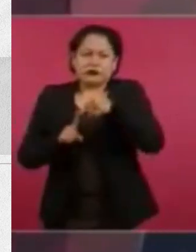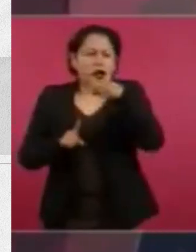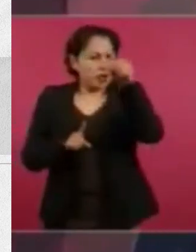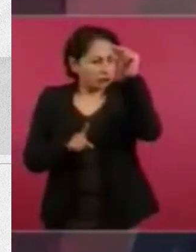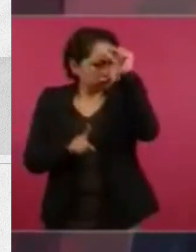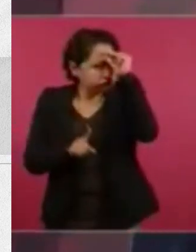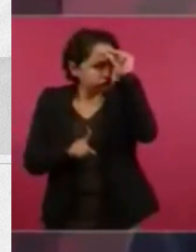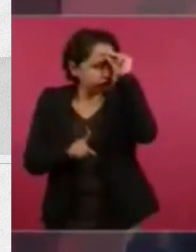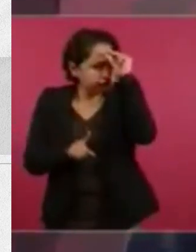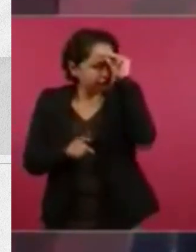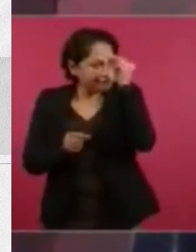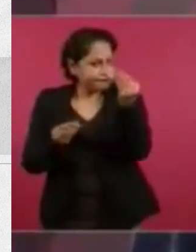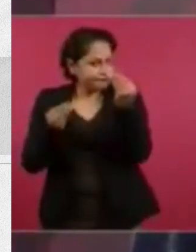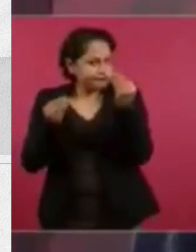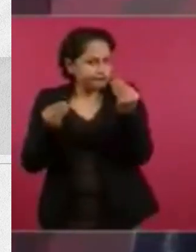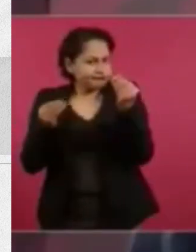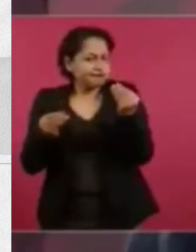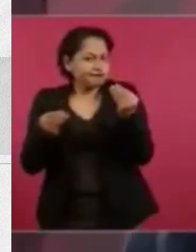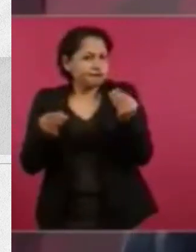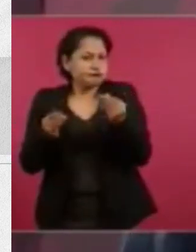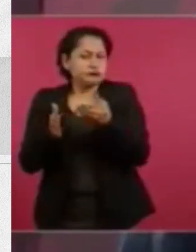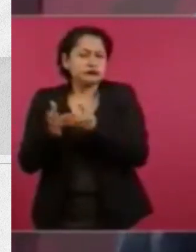del siglo XIX.